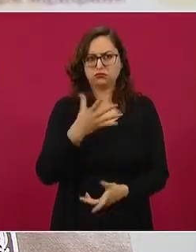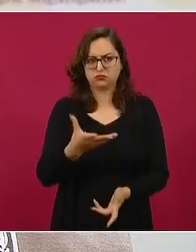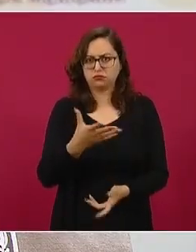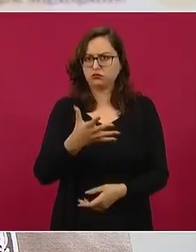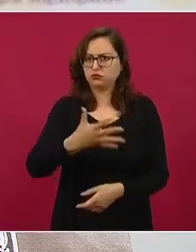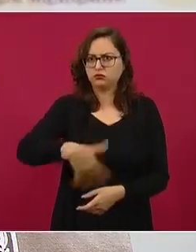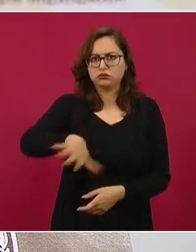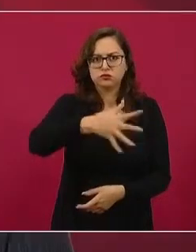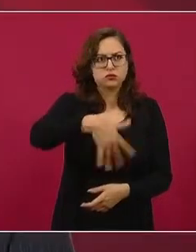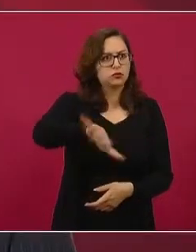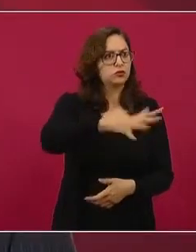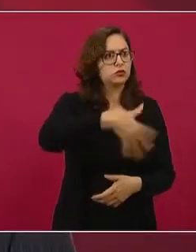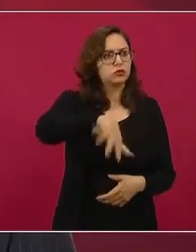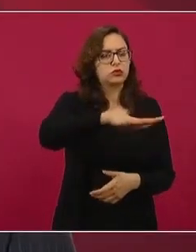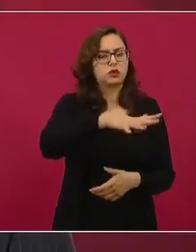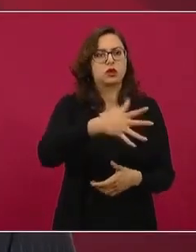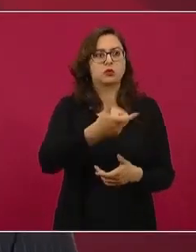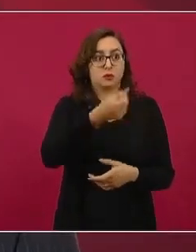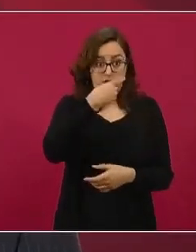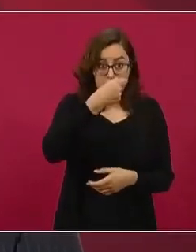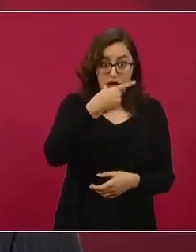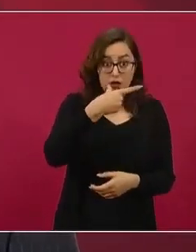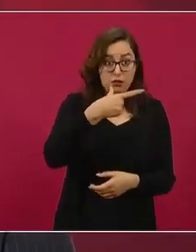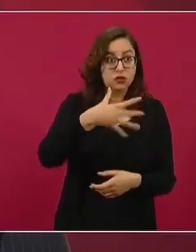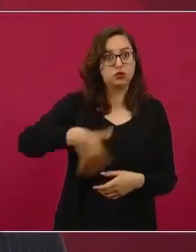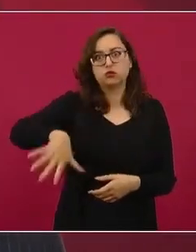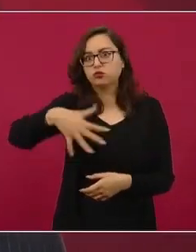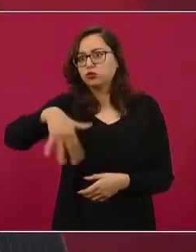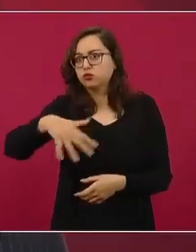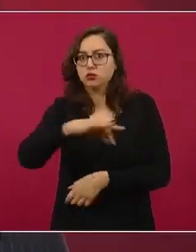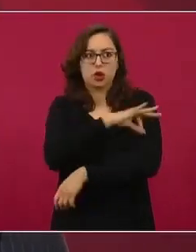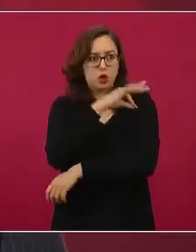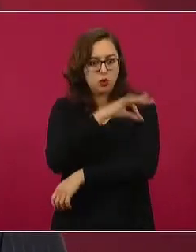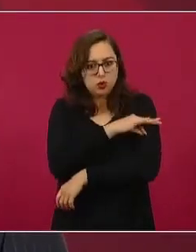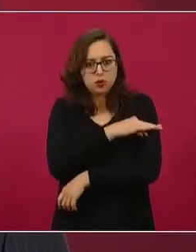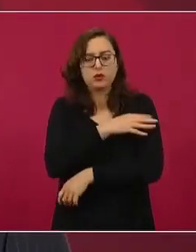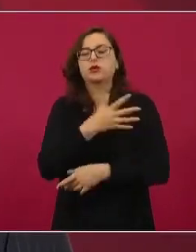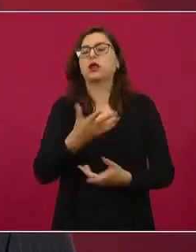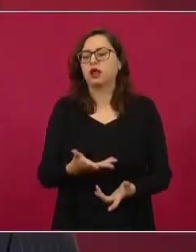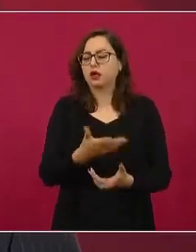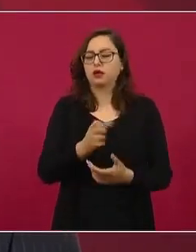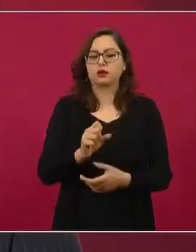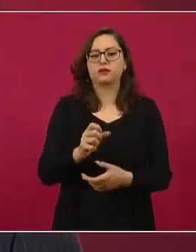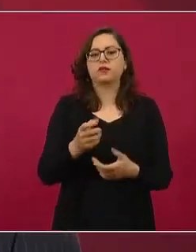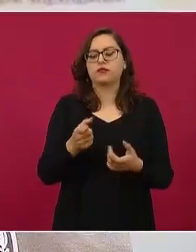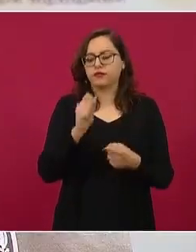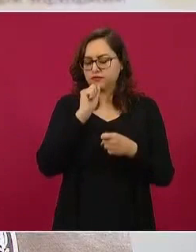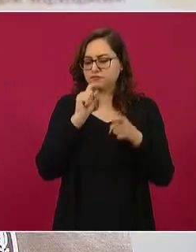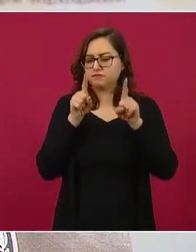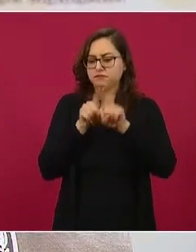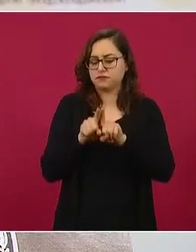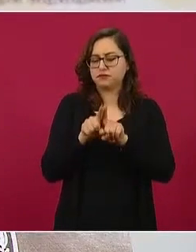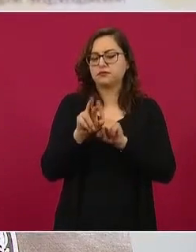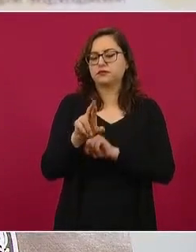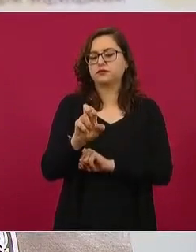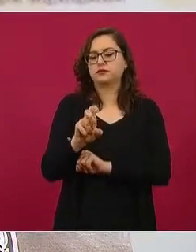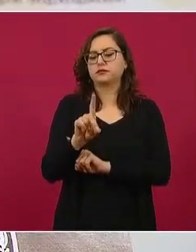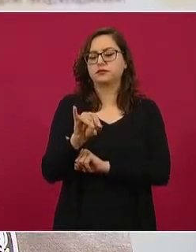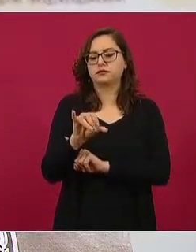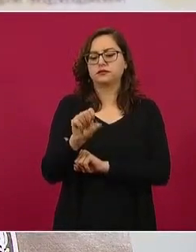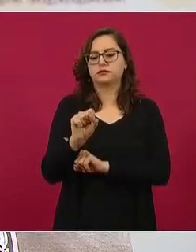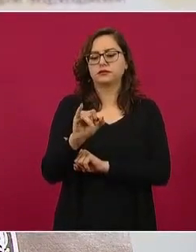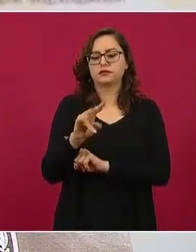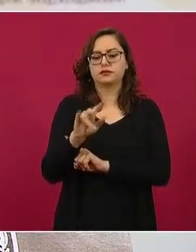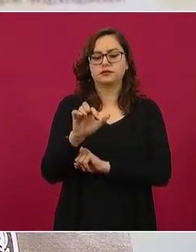activa de oportunidades terapéuticas. Así lo hicimos en su momento con el Remdesivir, un medicamento intravenoso, también